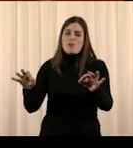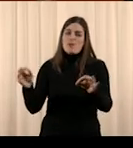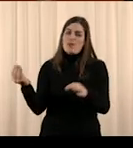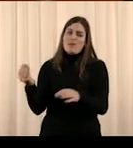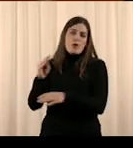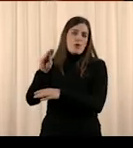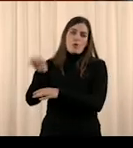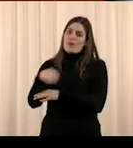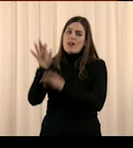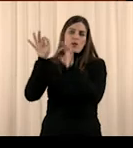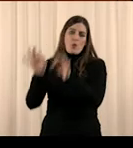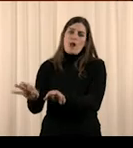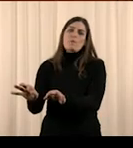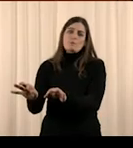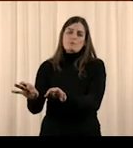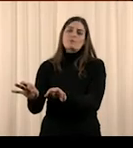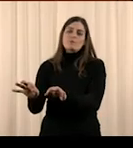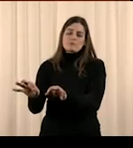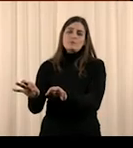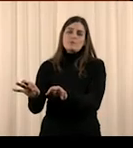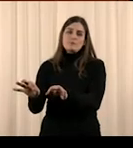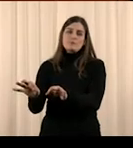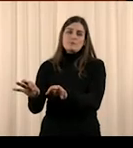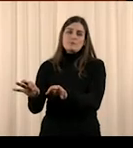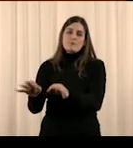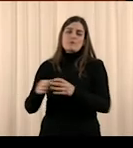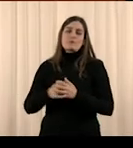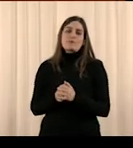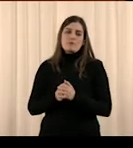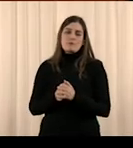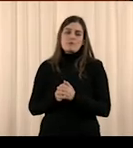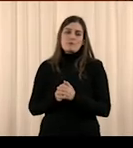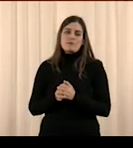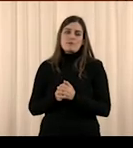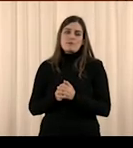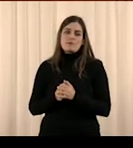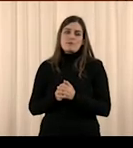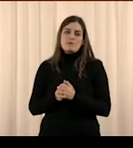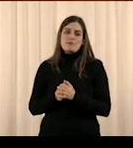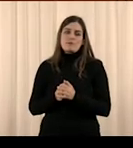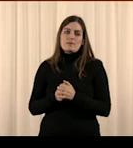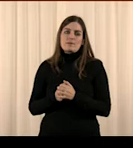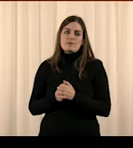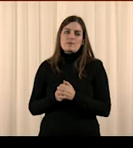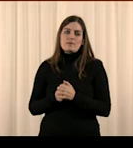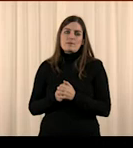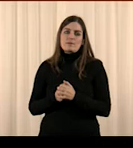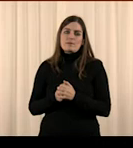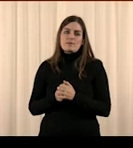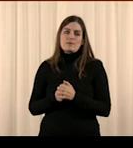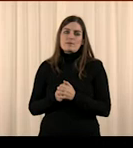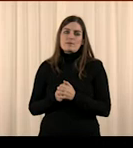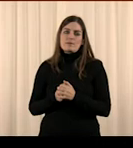Y cuando nos